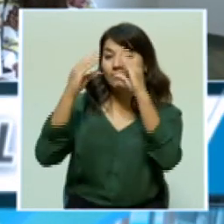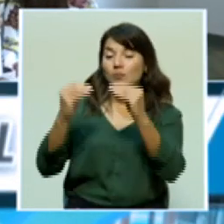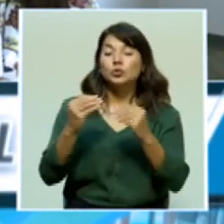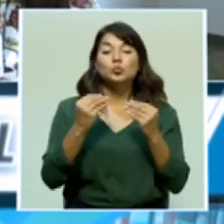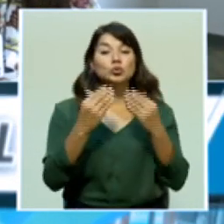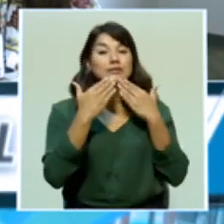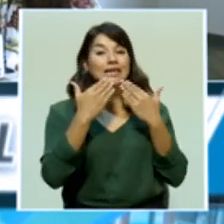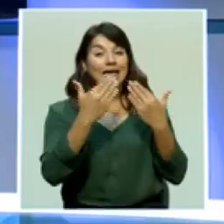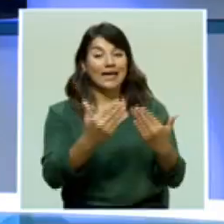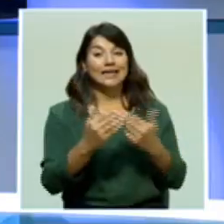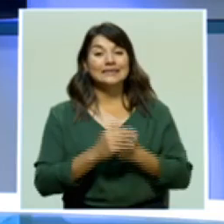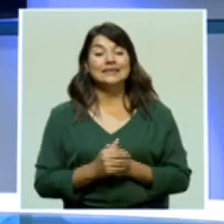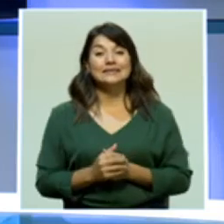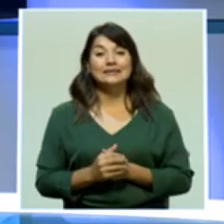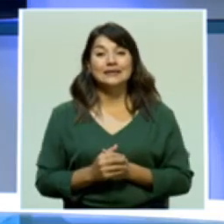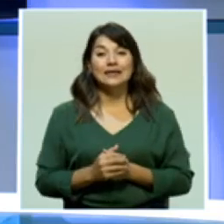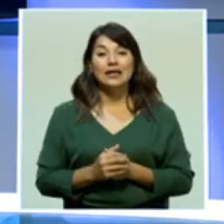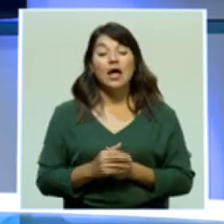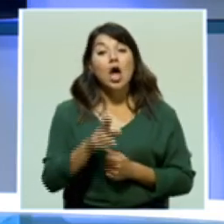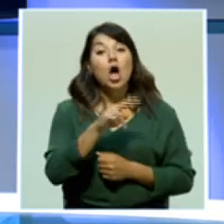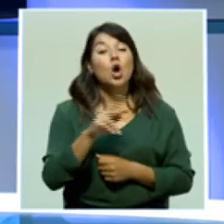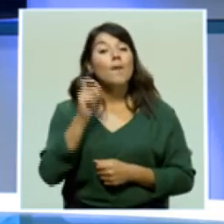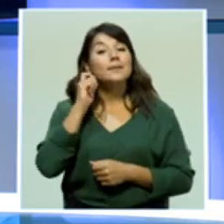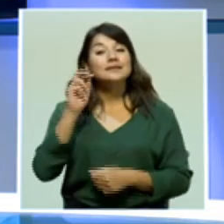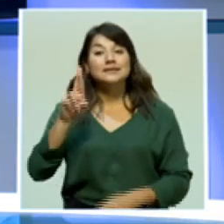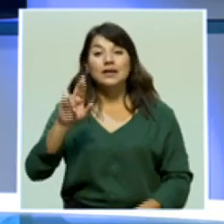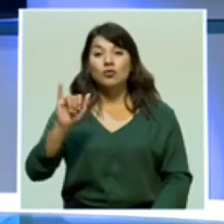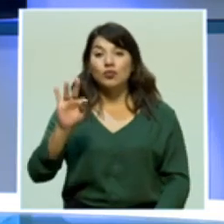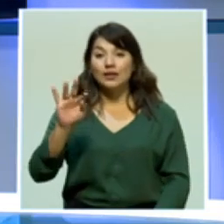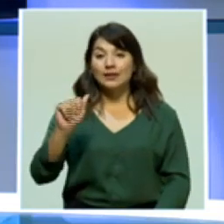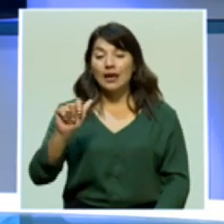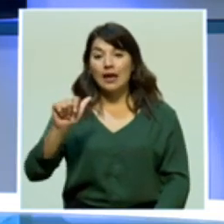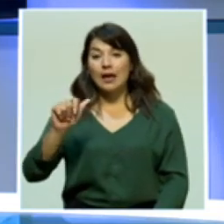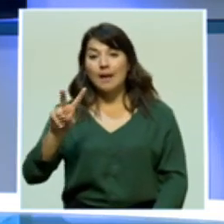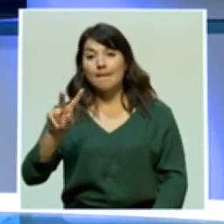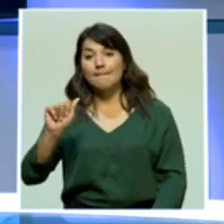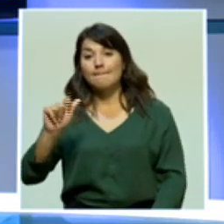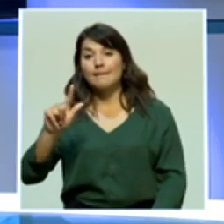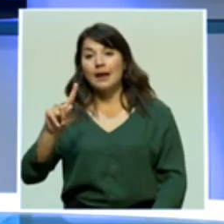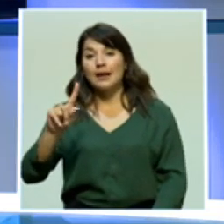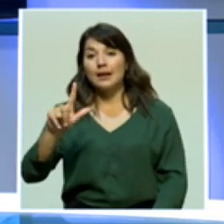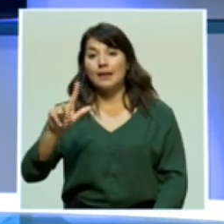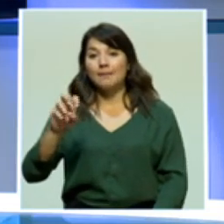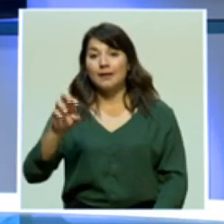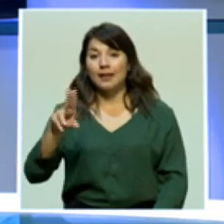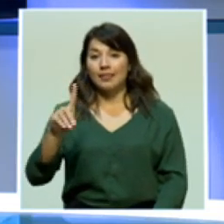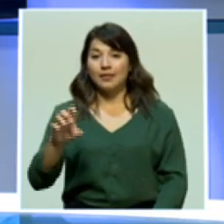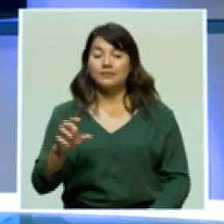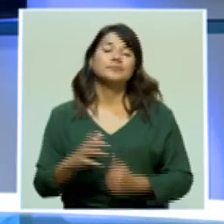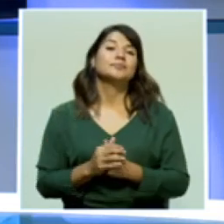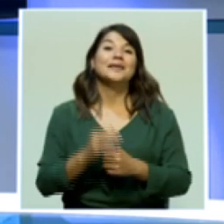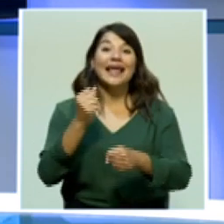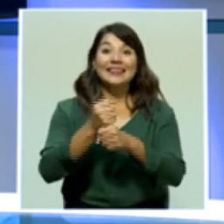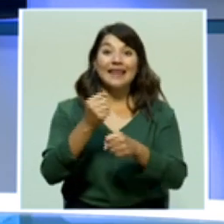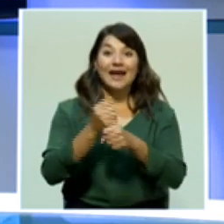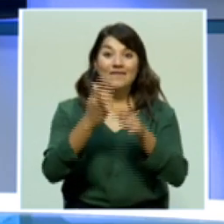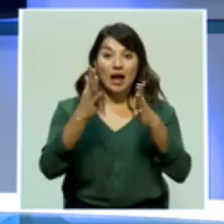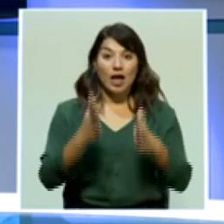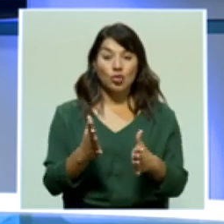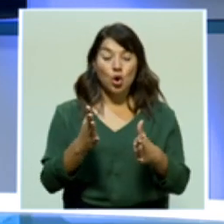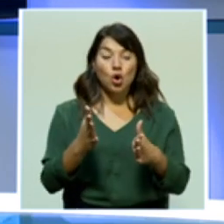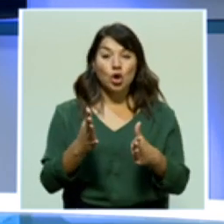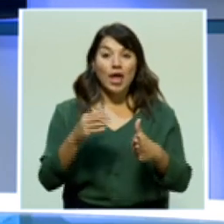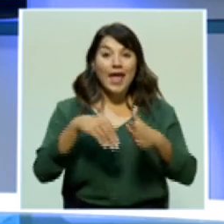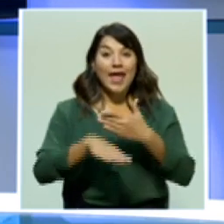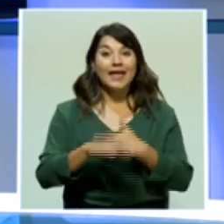Muchas gracias a la compañera Rita Valverde. Personal de salud de áreas